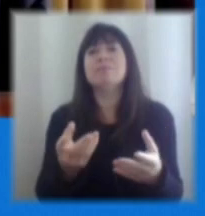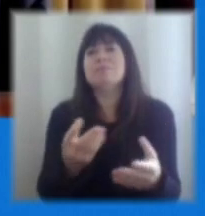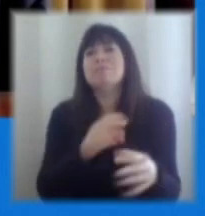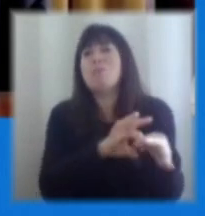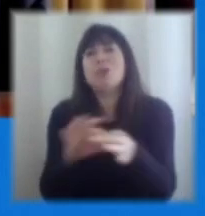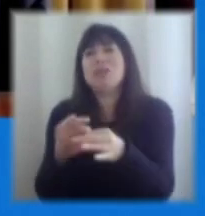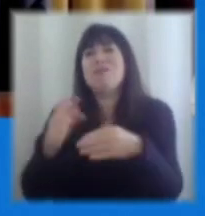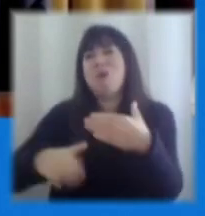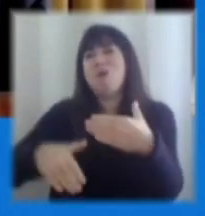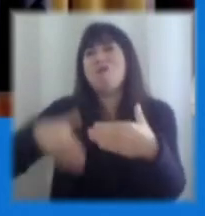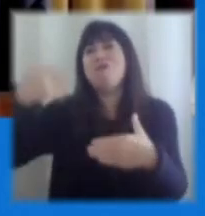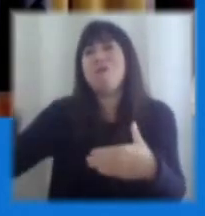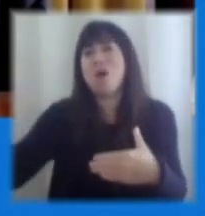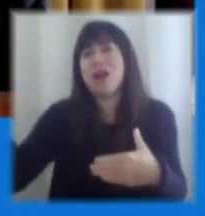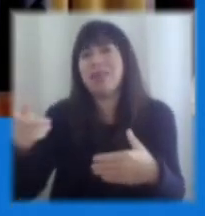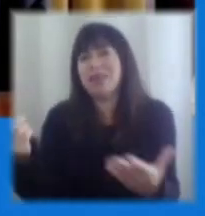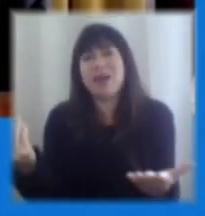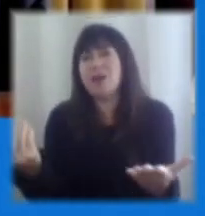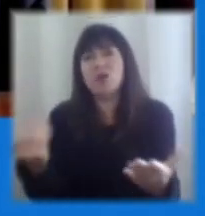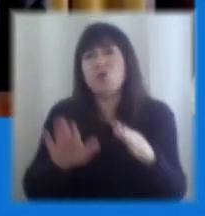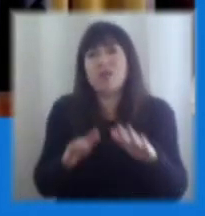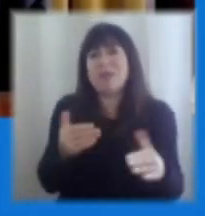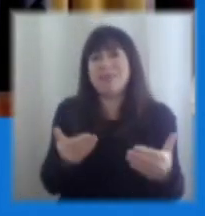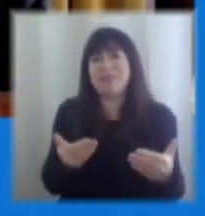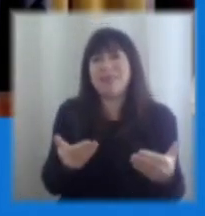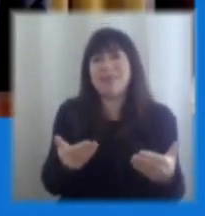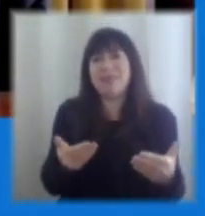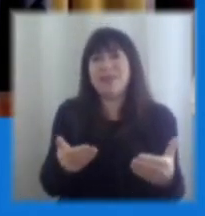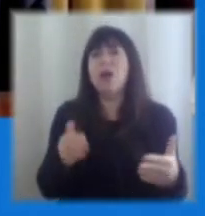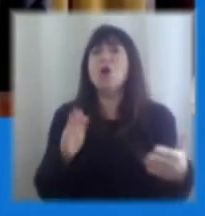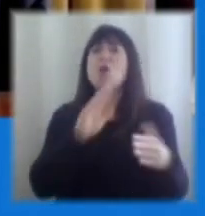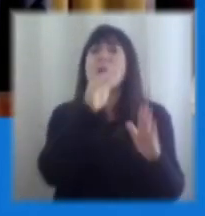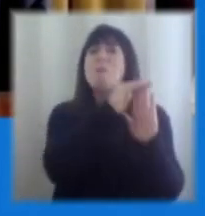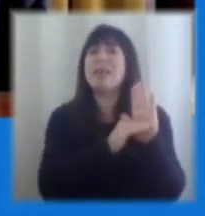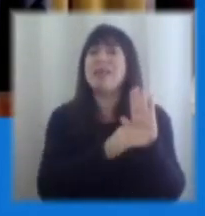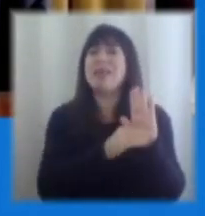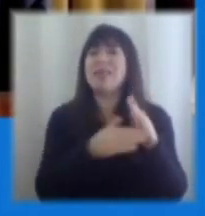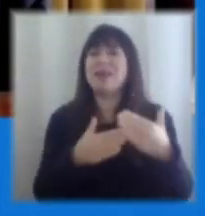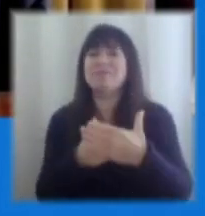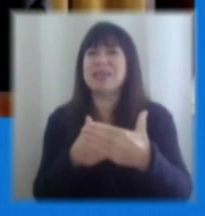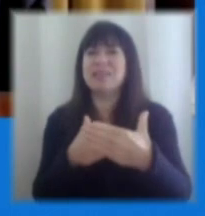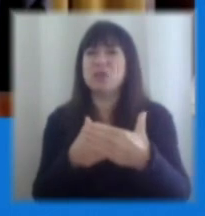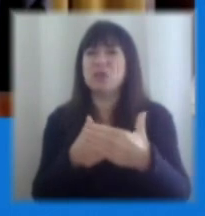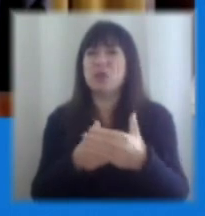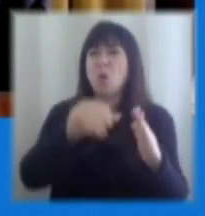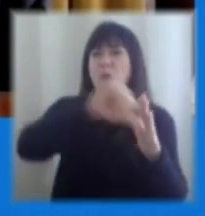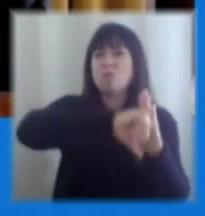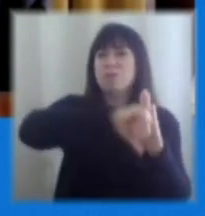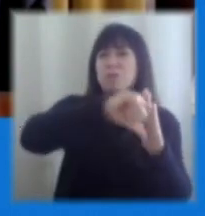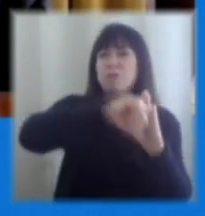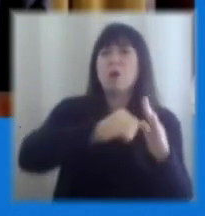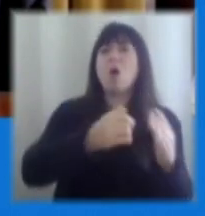que no depende de ellas como es la medida de restricción cómo lo está viendo y qué se piensa hacer en esa materia